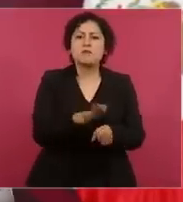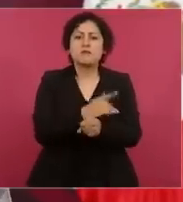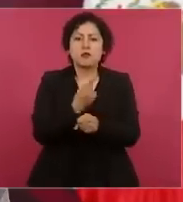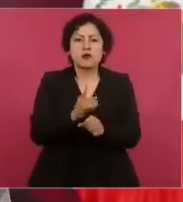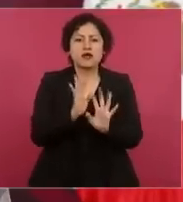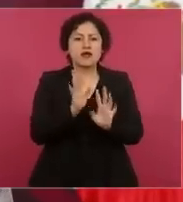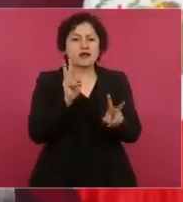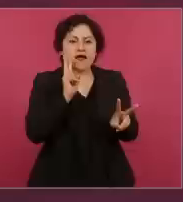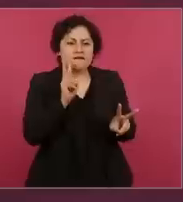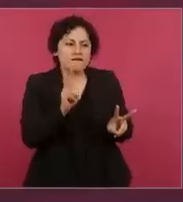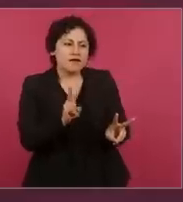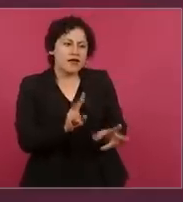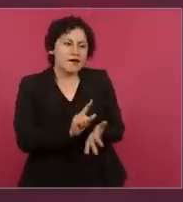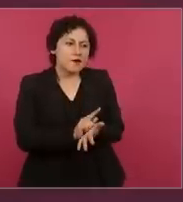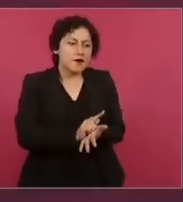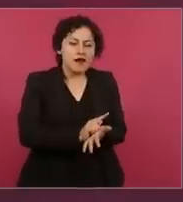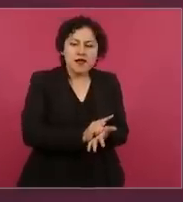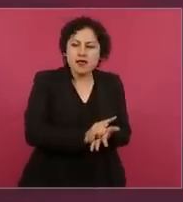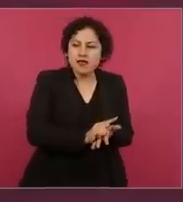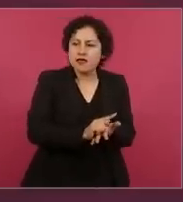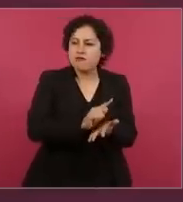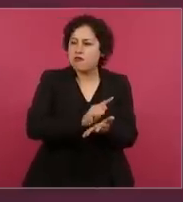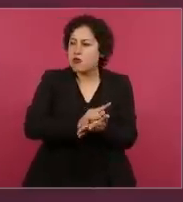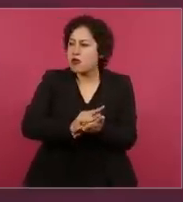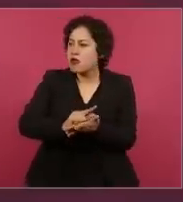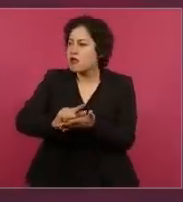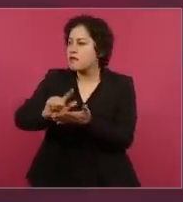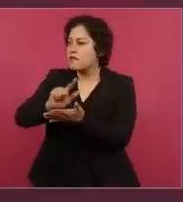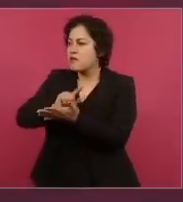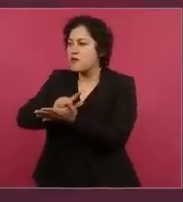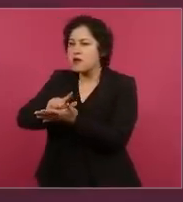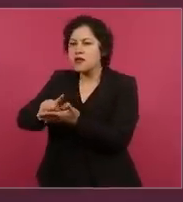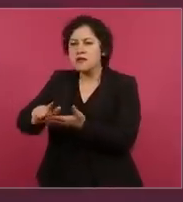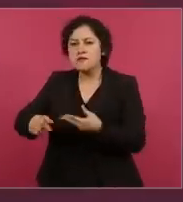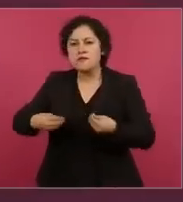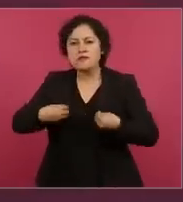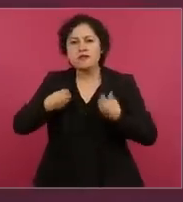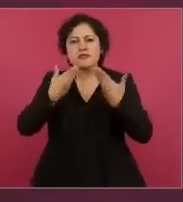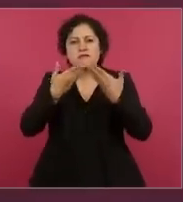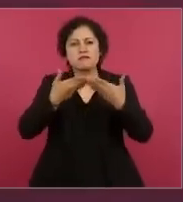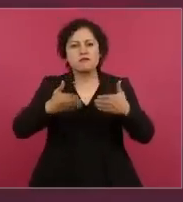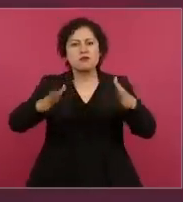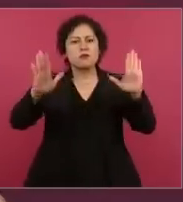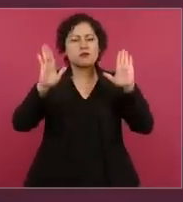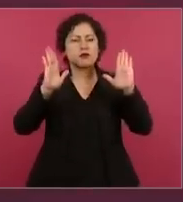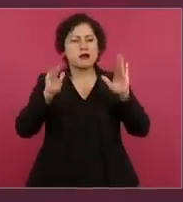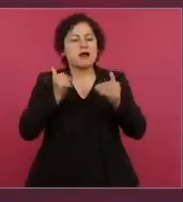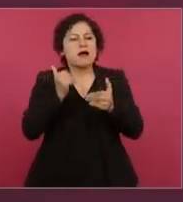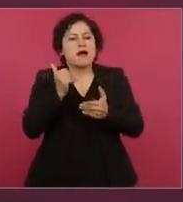se va limpiando, se va purificando la vida pública. Y